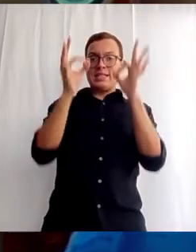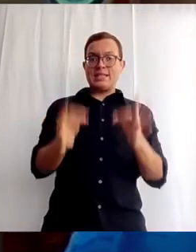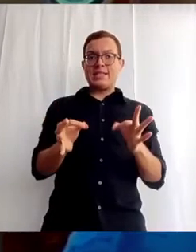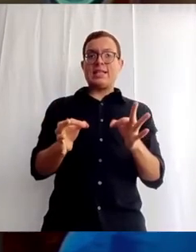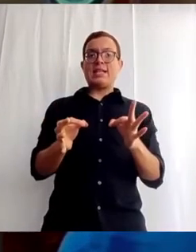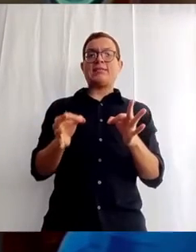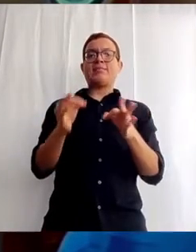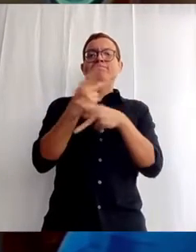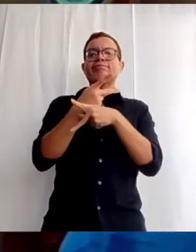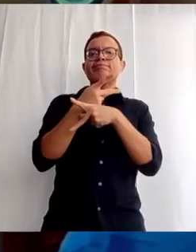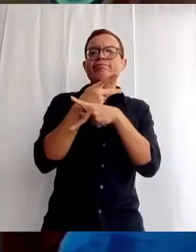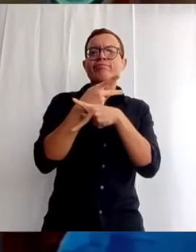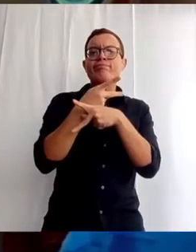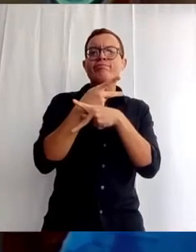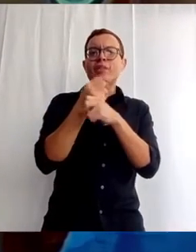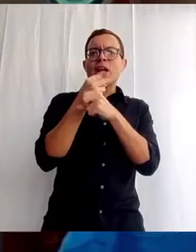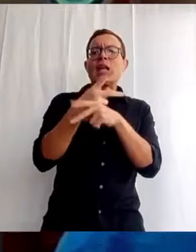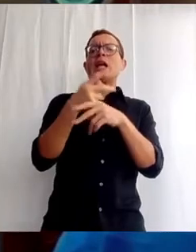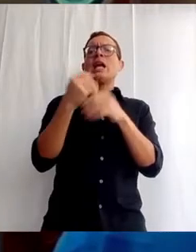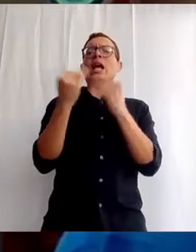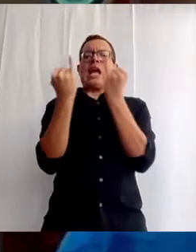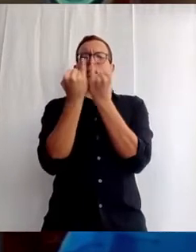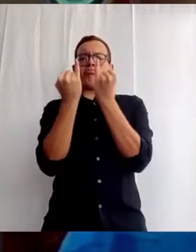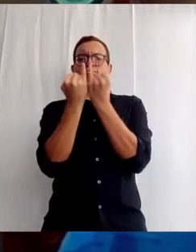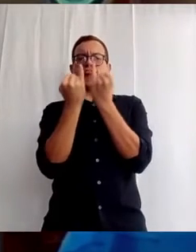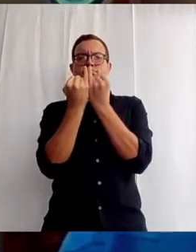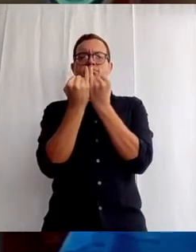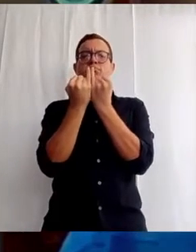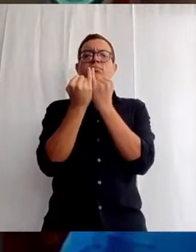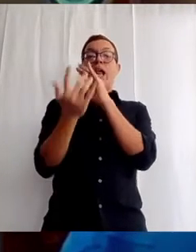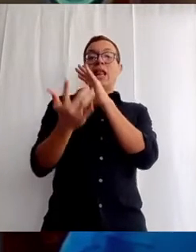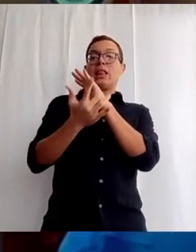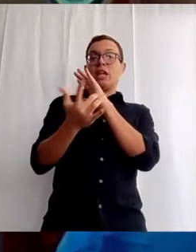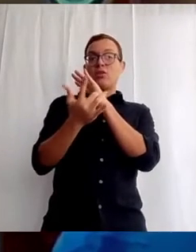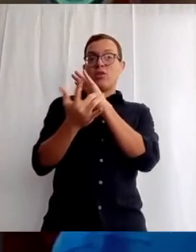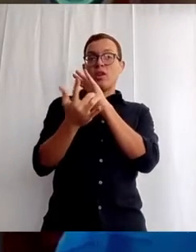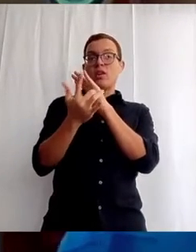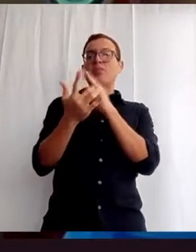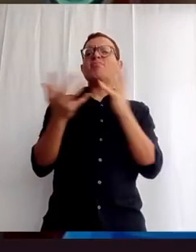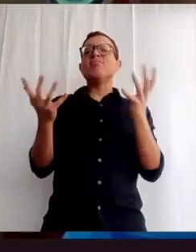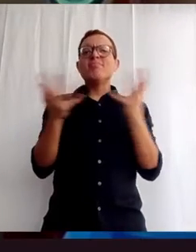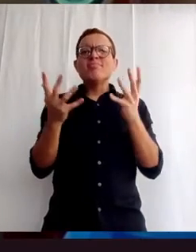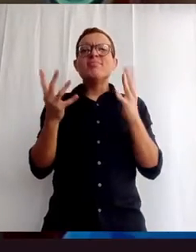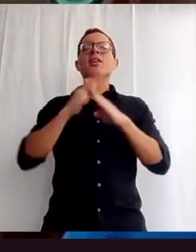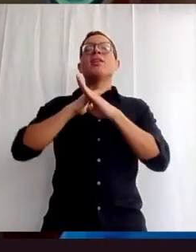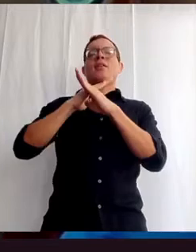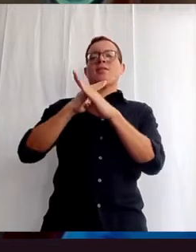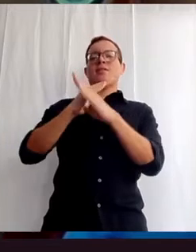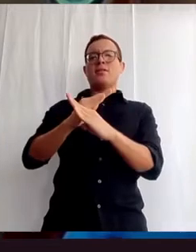mantenernos aislados, como estrategia para detener esta terrible